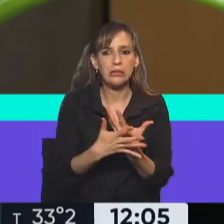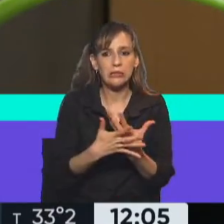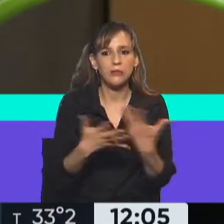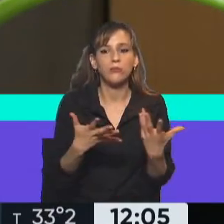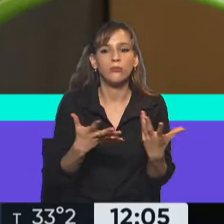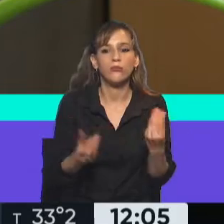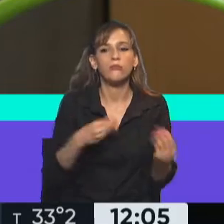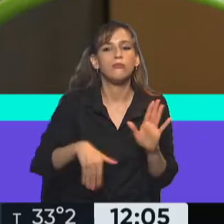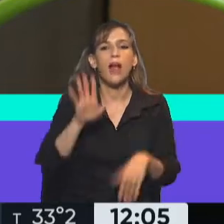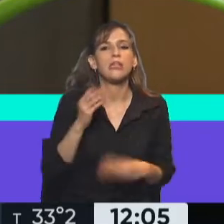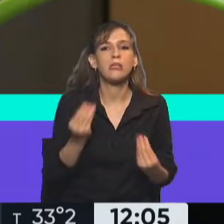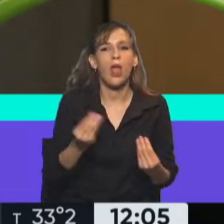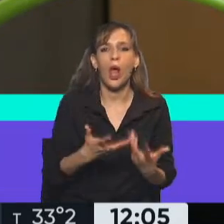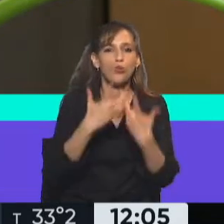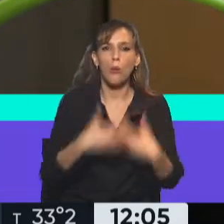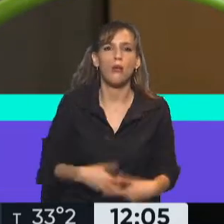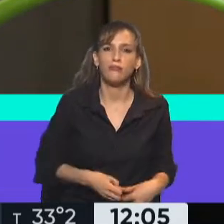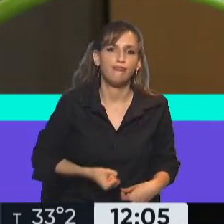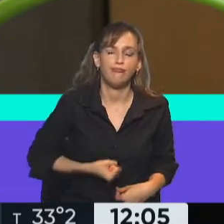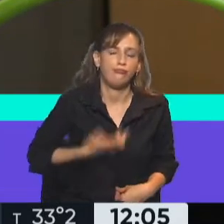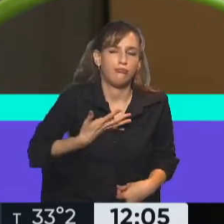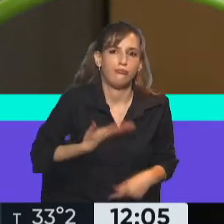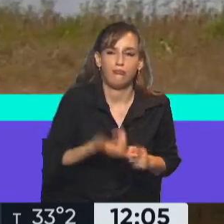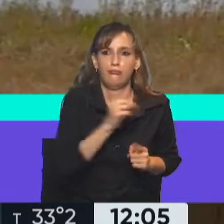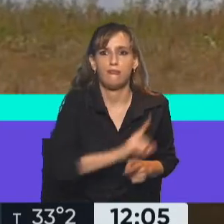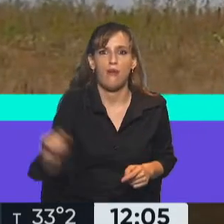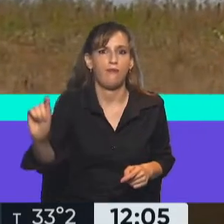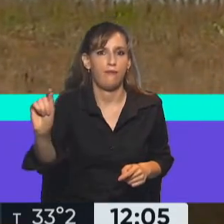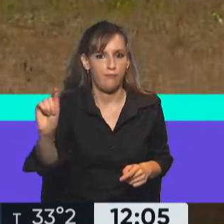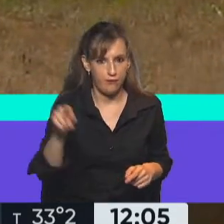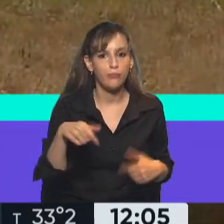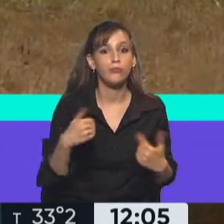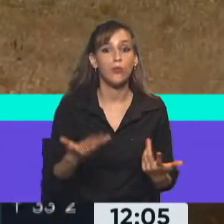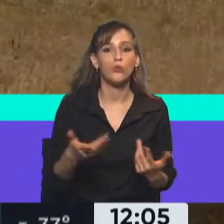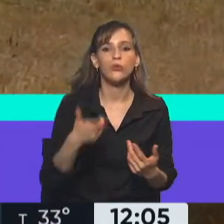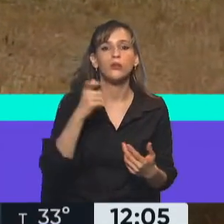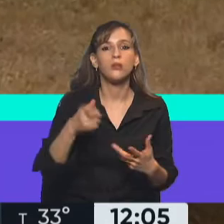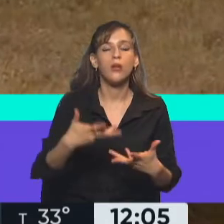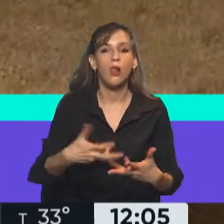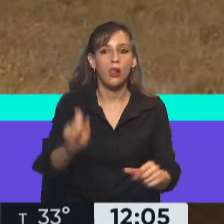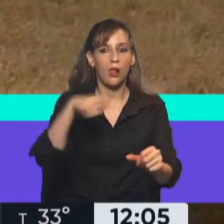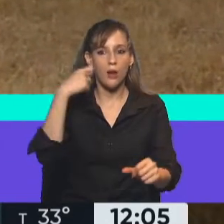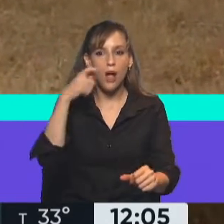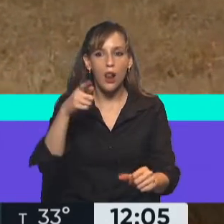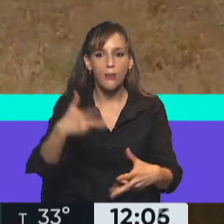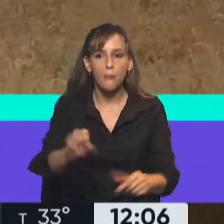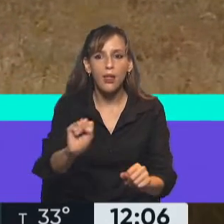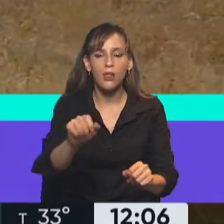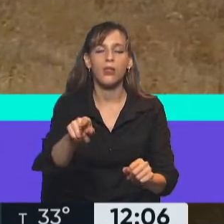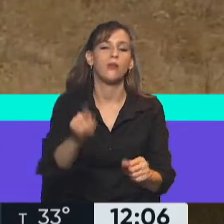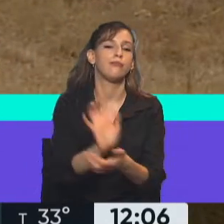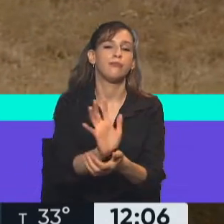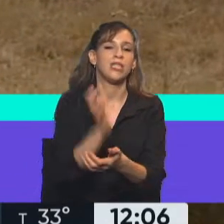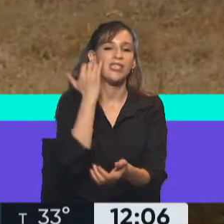huyendo. La posibilidad de encontrarse con un ejemplar de fauna silvestre es porque realmente ya está, digamos, muy